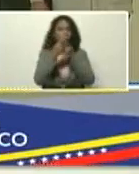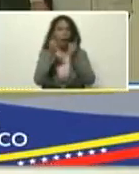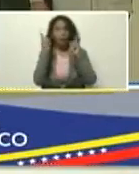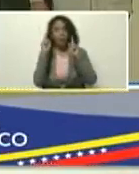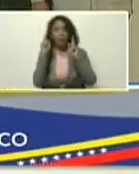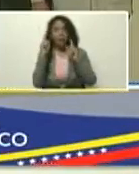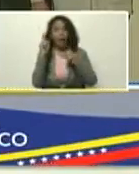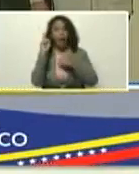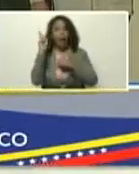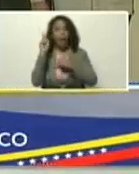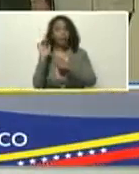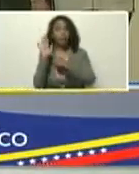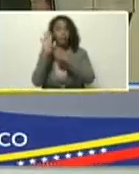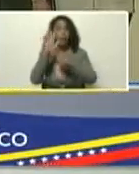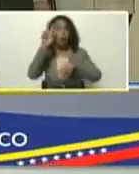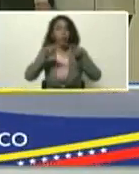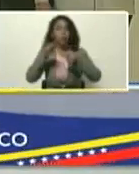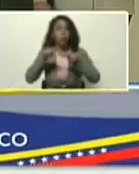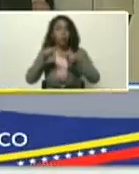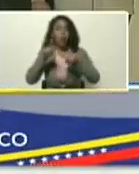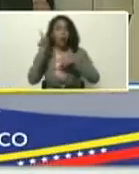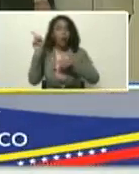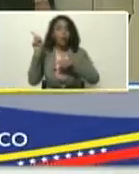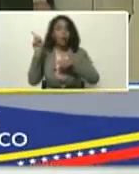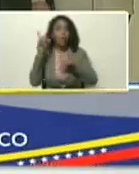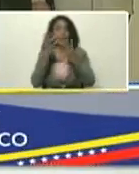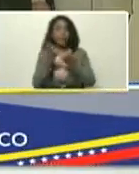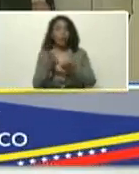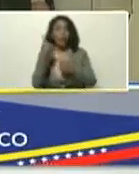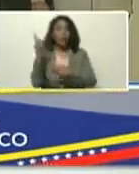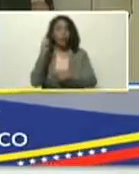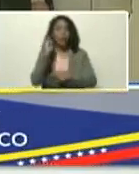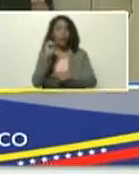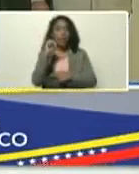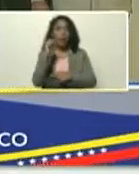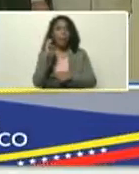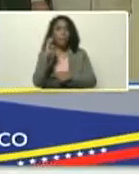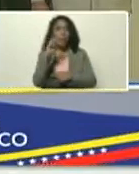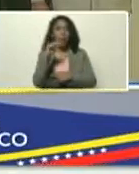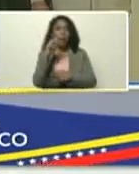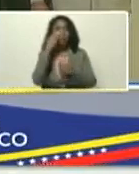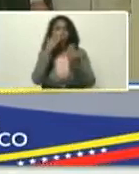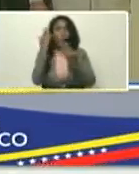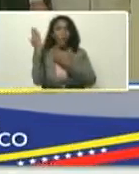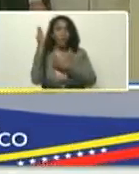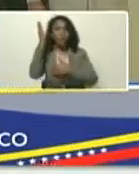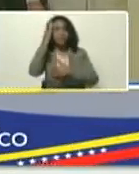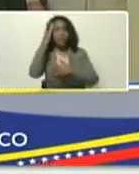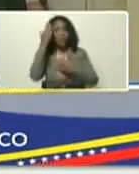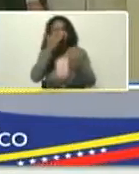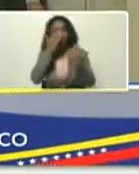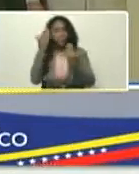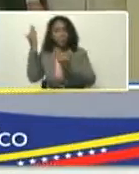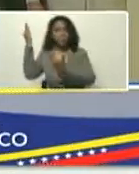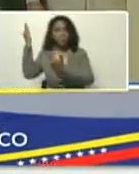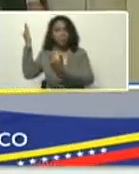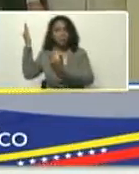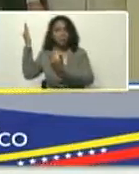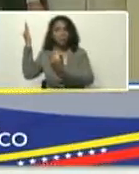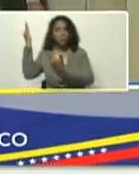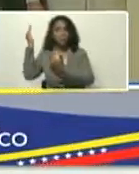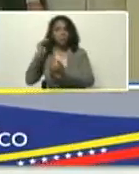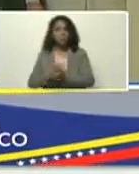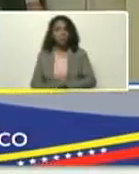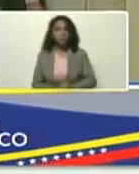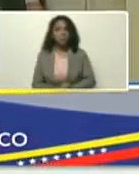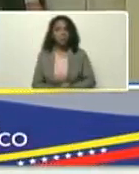allá van a presentar, el monitor, de sequía, de Inamet, Hernán Toro, vamos a ver si sabe, pues, adelante, vamos a ver si